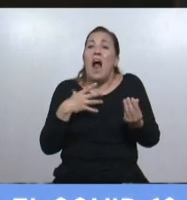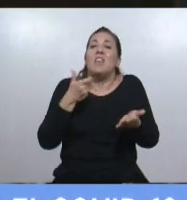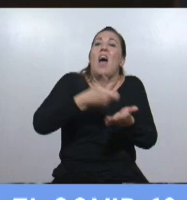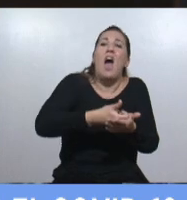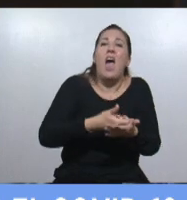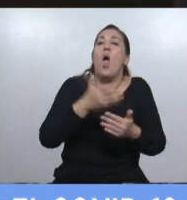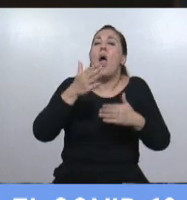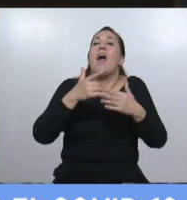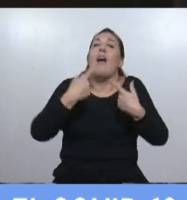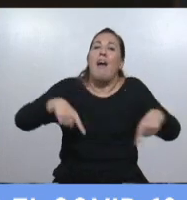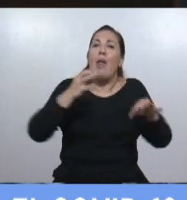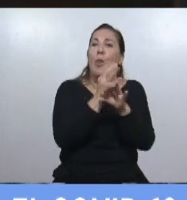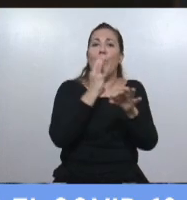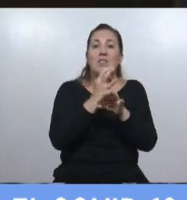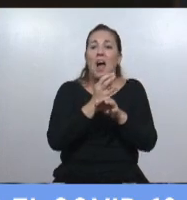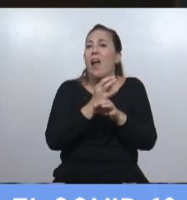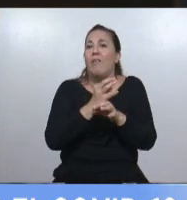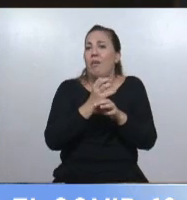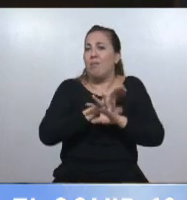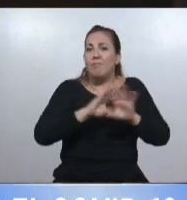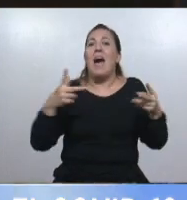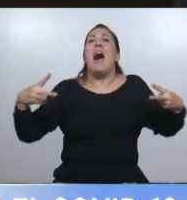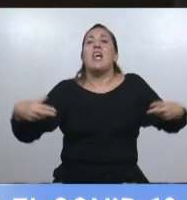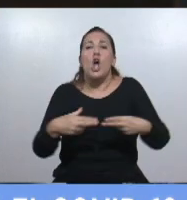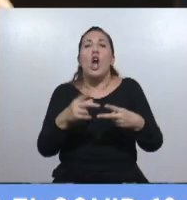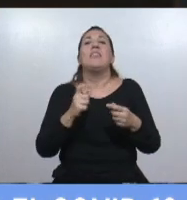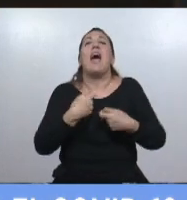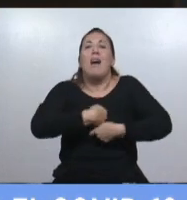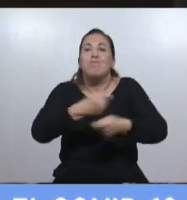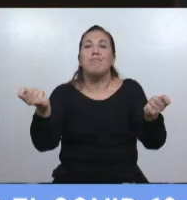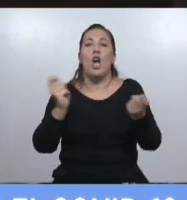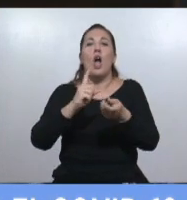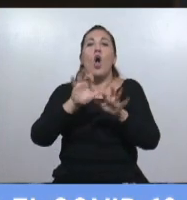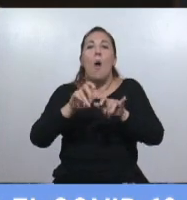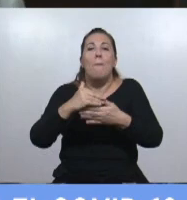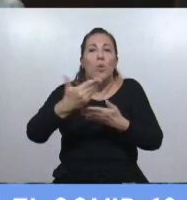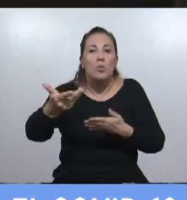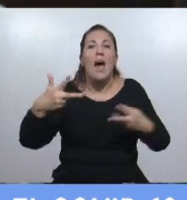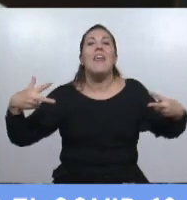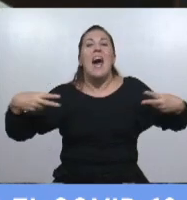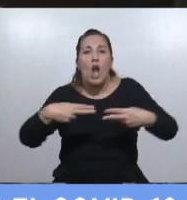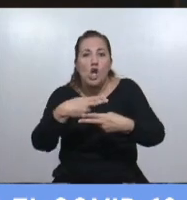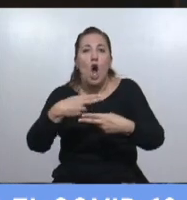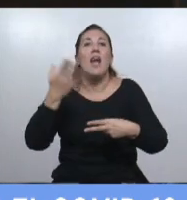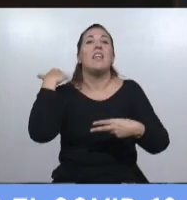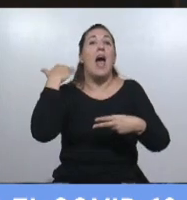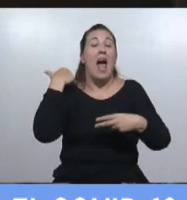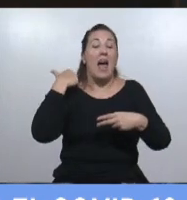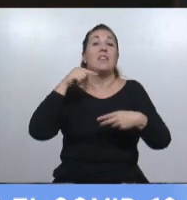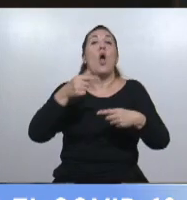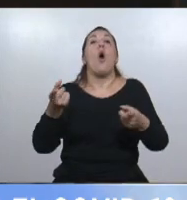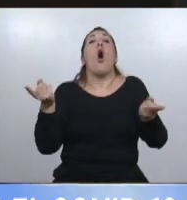Recortaron el plan Sarmiento el plan de entrega de computadoras lo recortaron durante la pandemia y lo volvieron a recortar este 2021